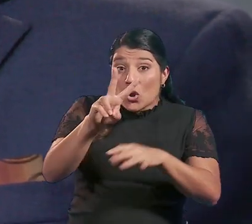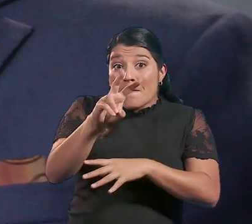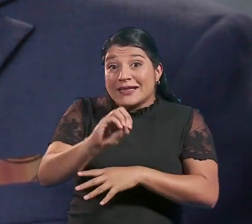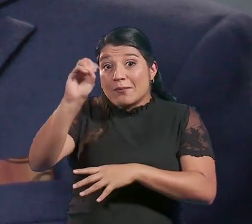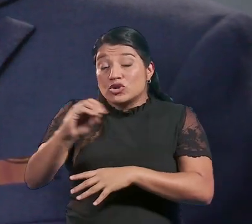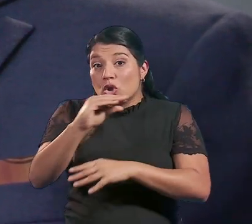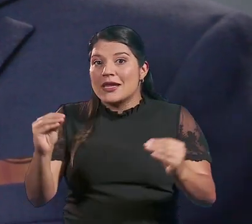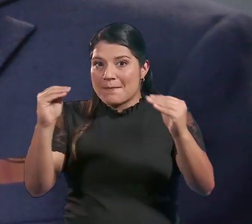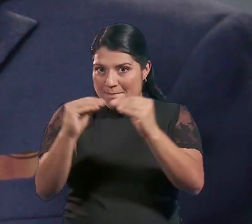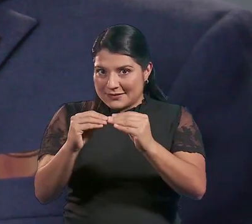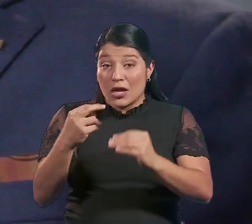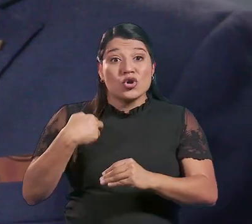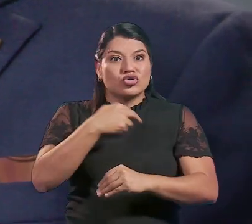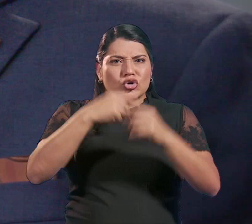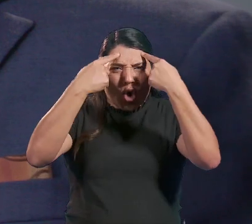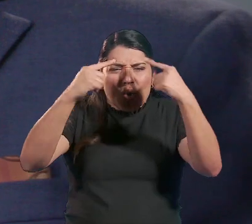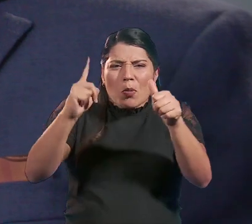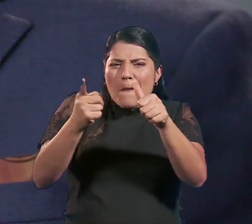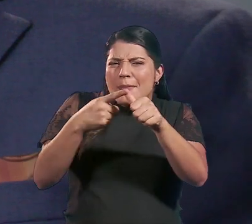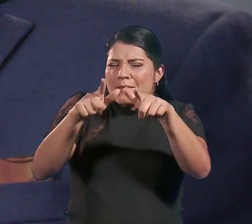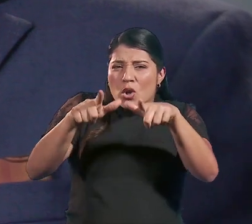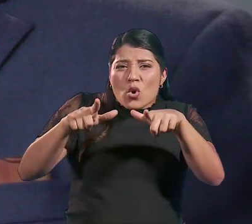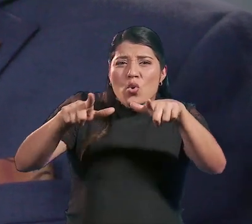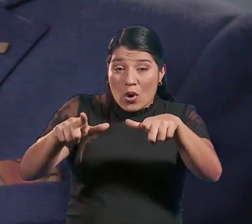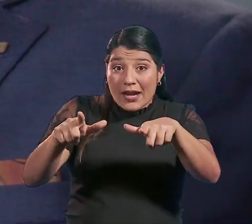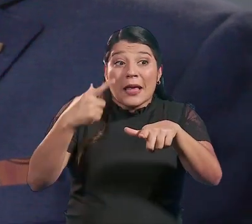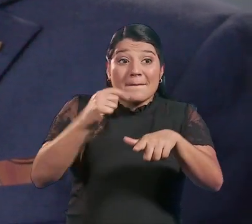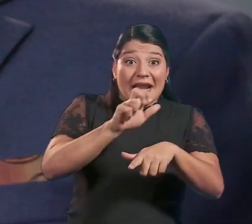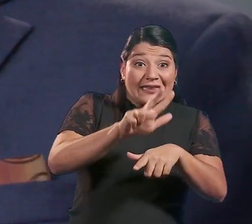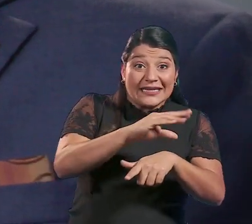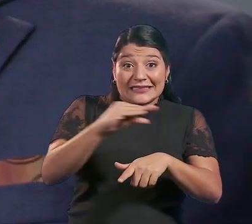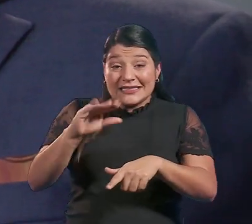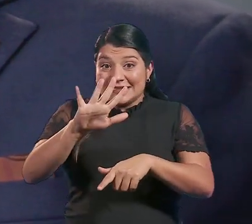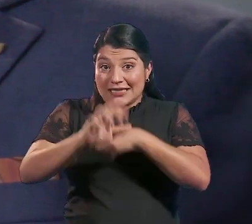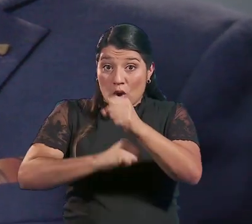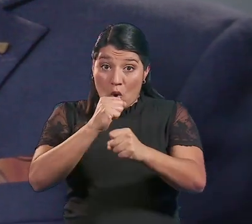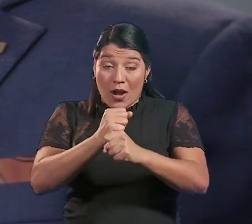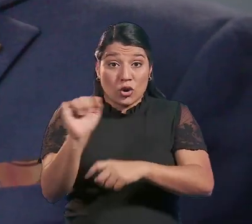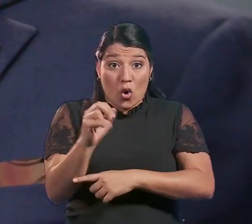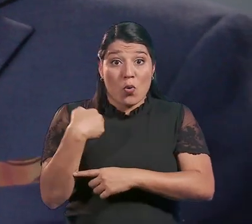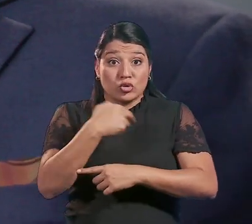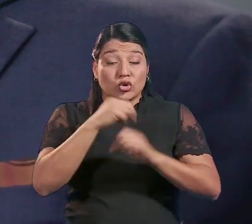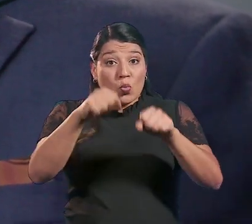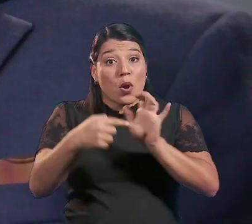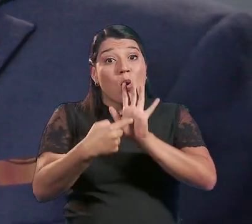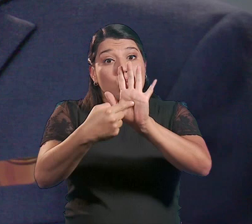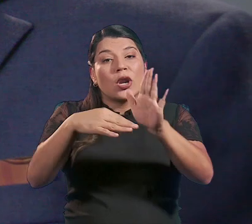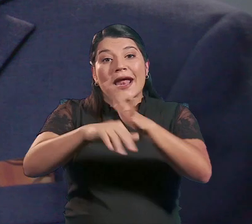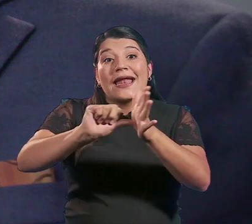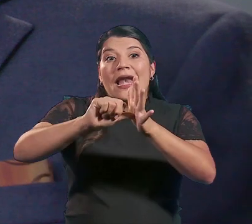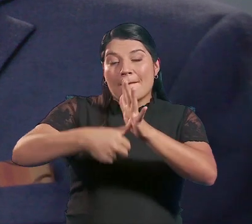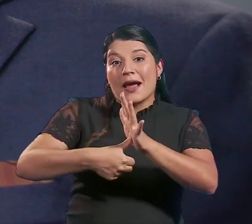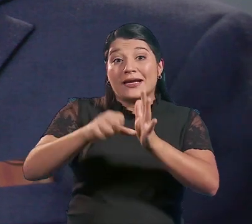de más del 20%. Logramos los primeros lugares en rendimientos para 3 y 5 años, tal cual se puede mostrar en